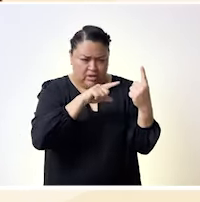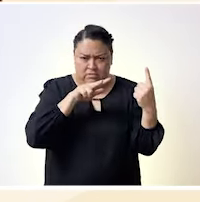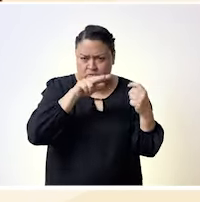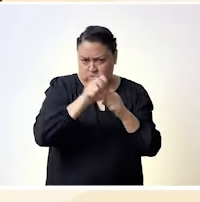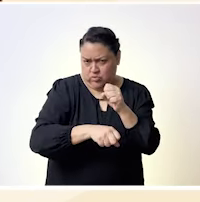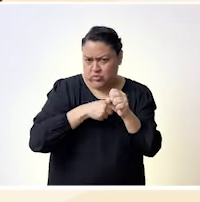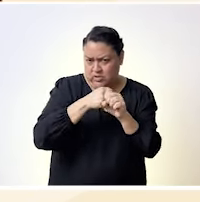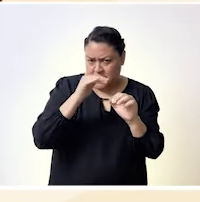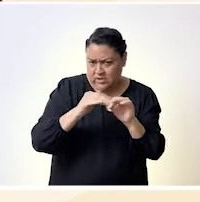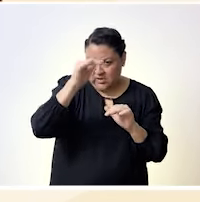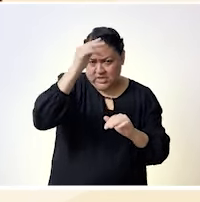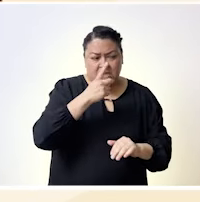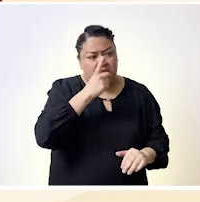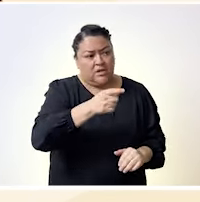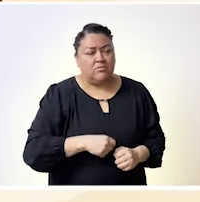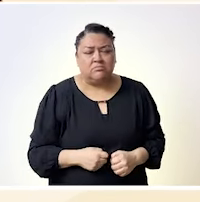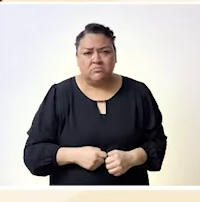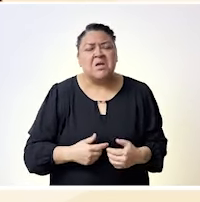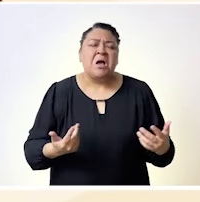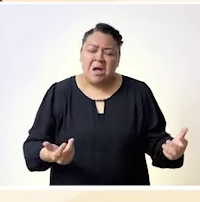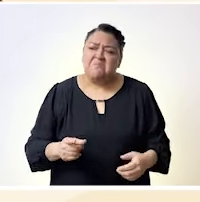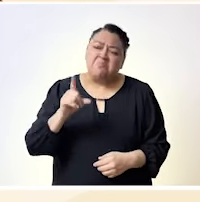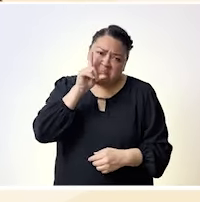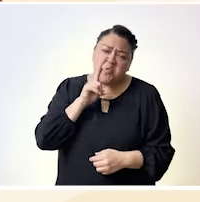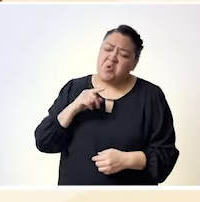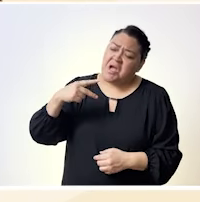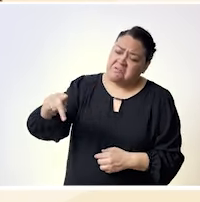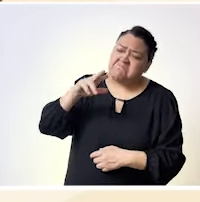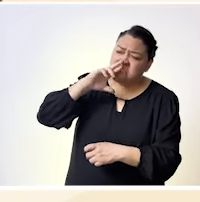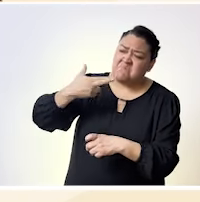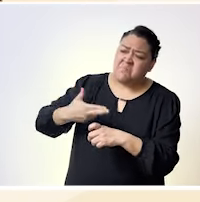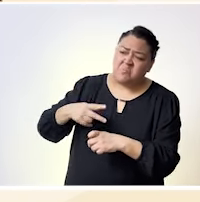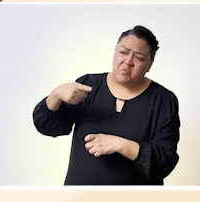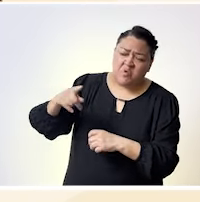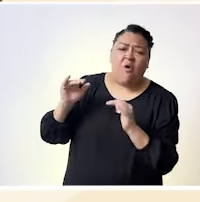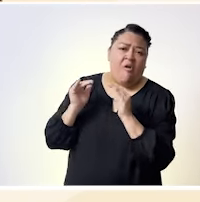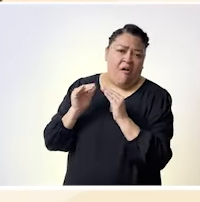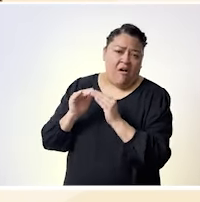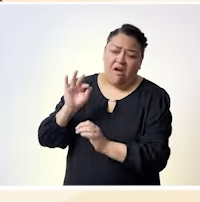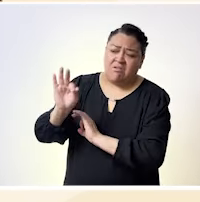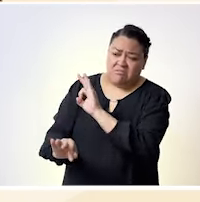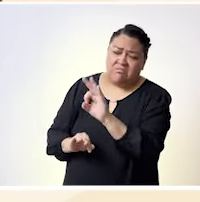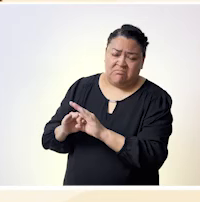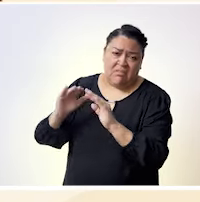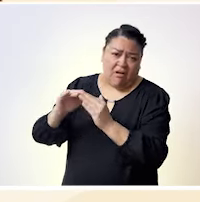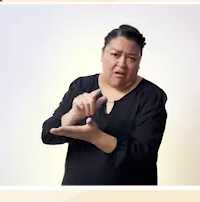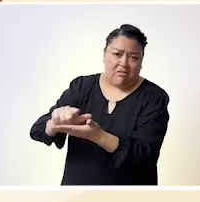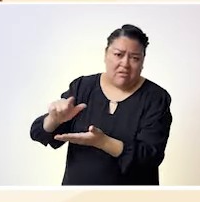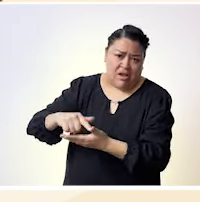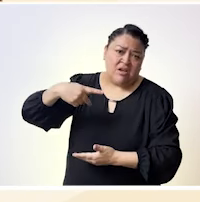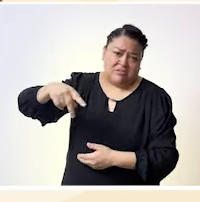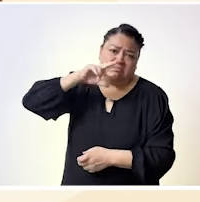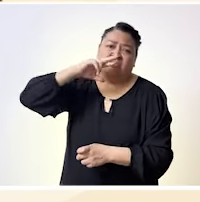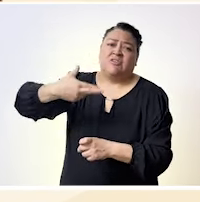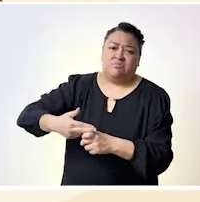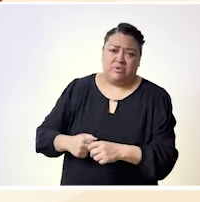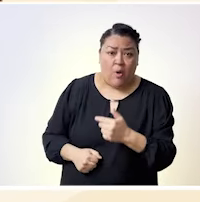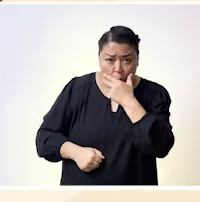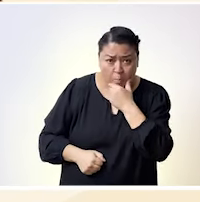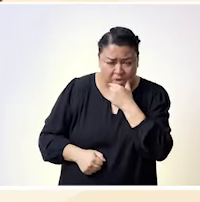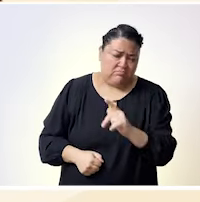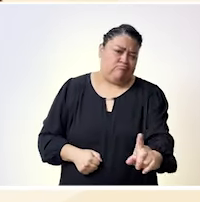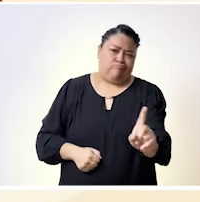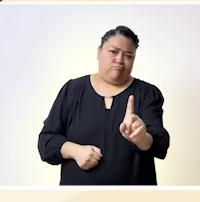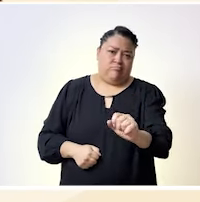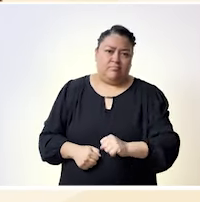manifiesta que son las mujeres quienes debemos de realizar estas labores de cuidado y de limpieza en el hogar por encima